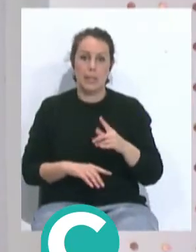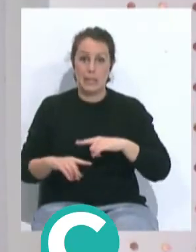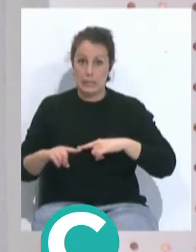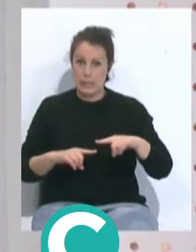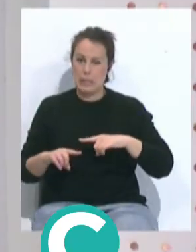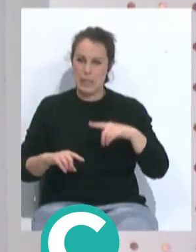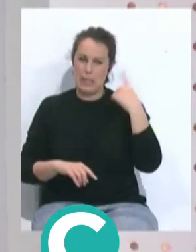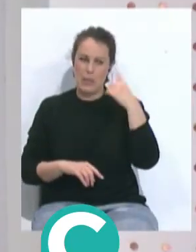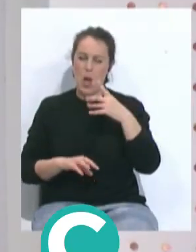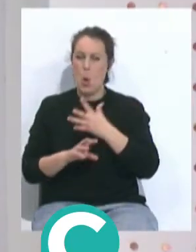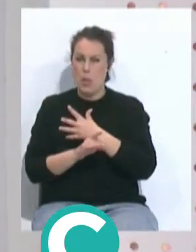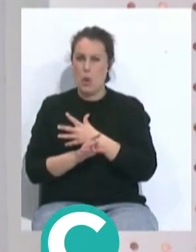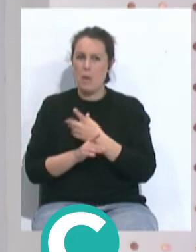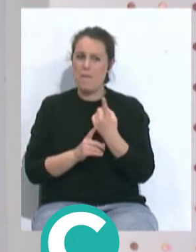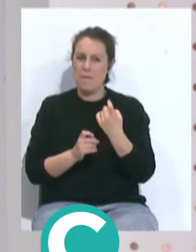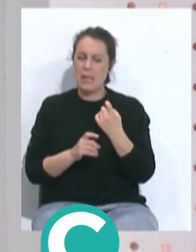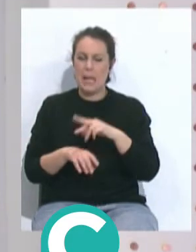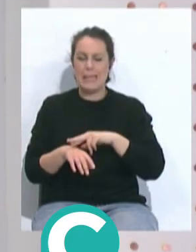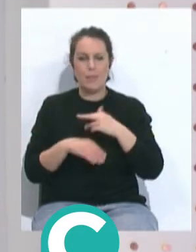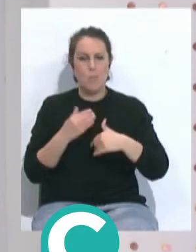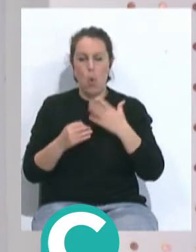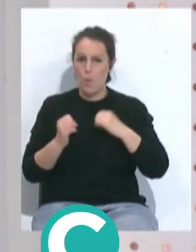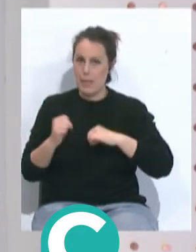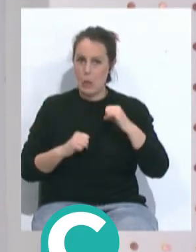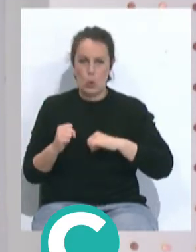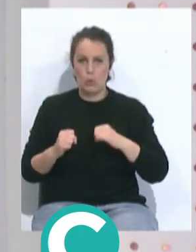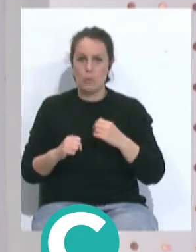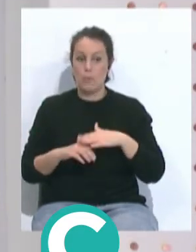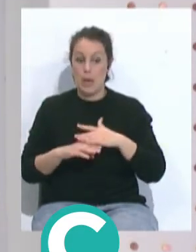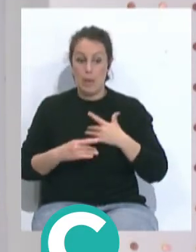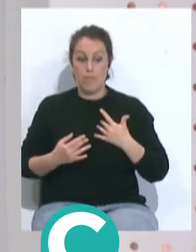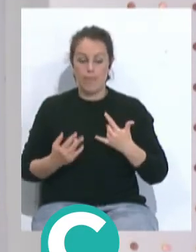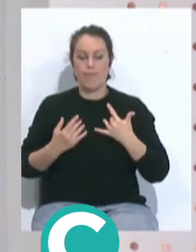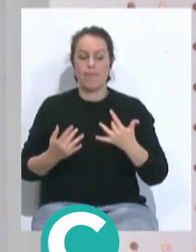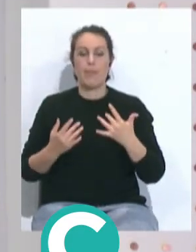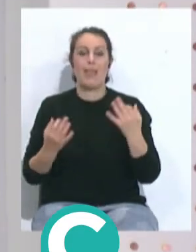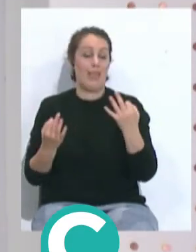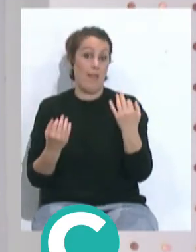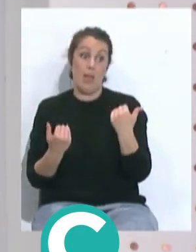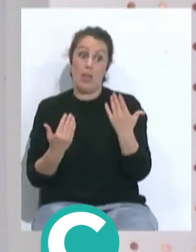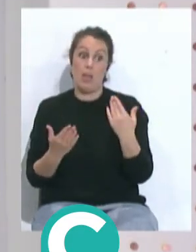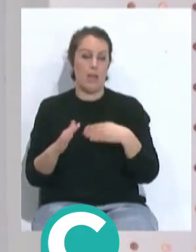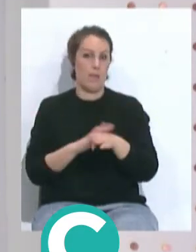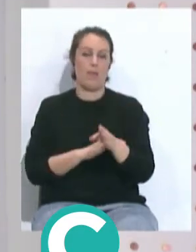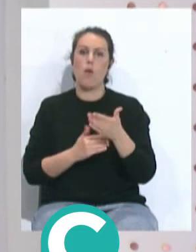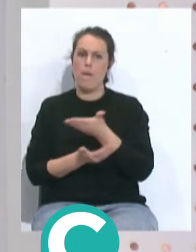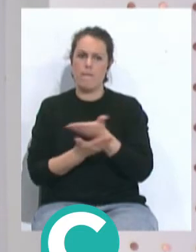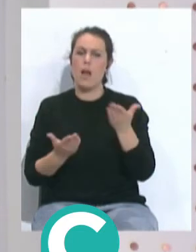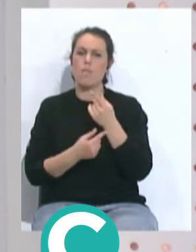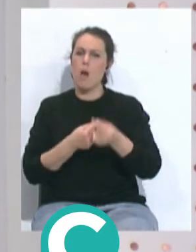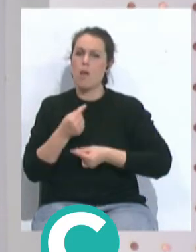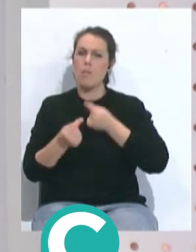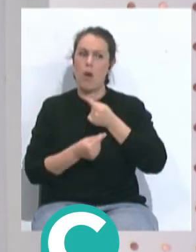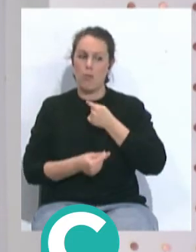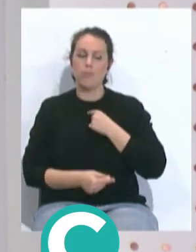Sergio sabía que era un jugador al que le faltaba ritmo de competición y para ponerlo a tono le tiene que dar minutos, ha confiado en él y poco a